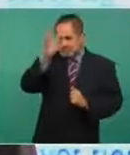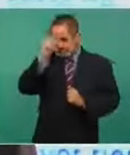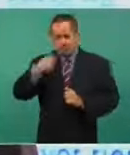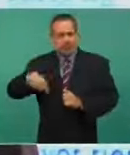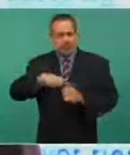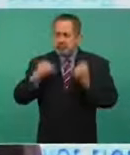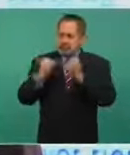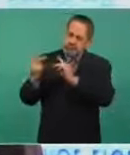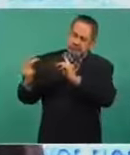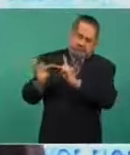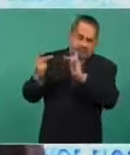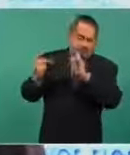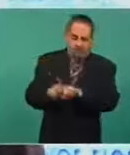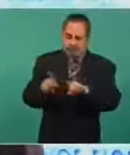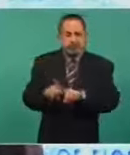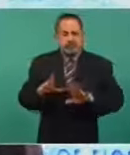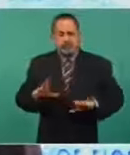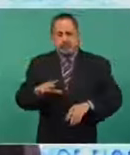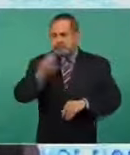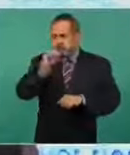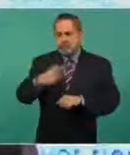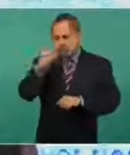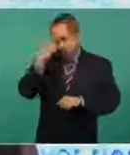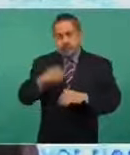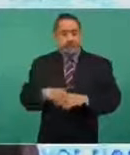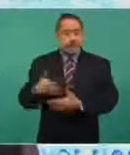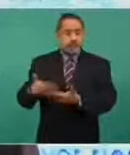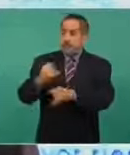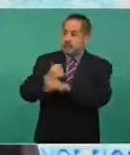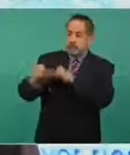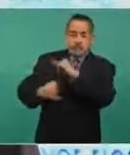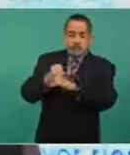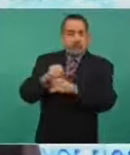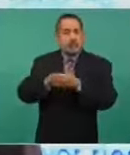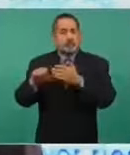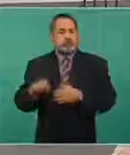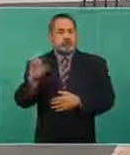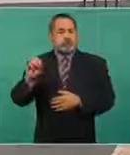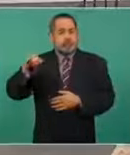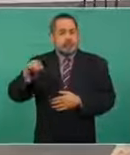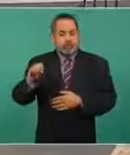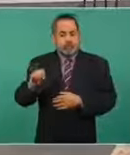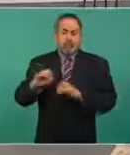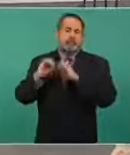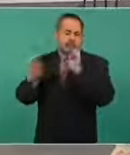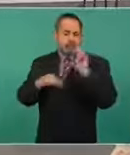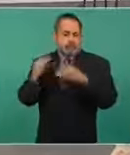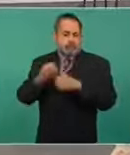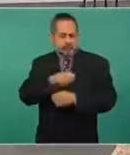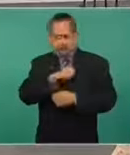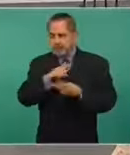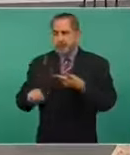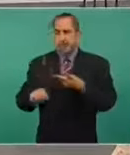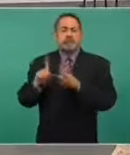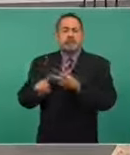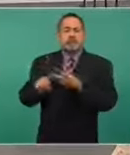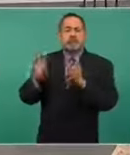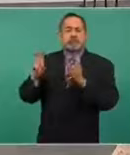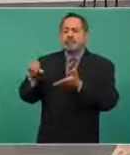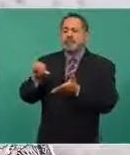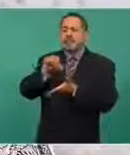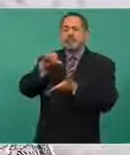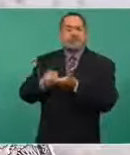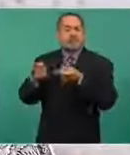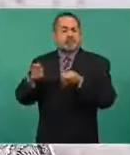estamos también presentando en México. Hoy las agencias internacionales, como la Organización Mundial de la Salud, algunas agencias regionales, como los Centros de Control de